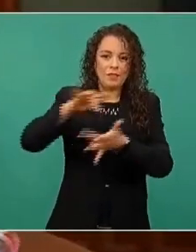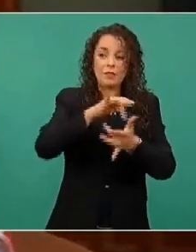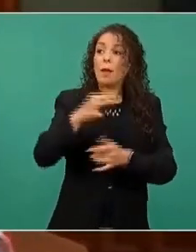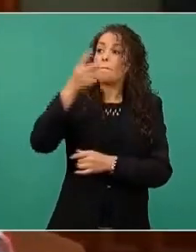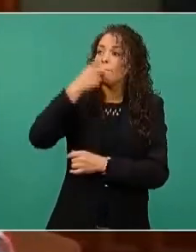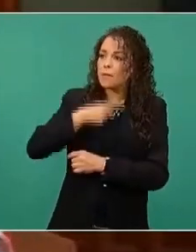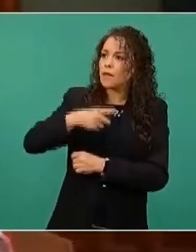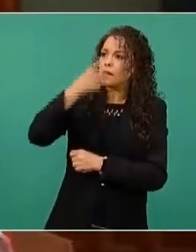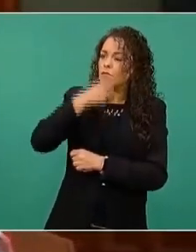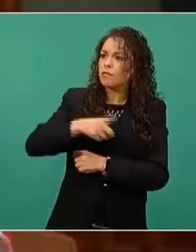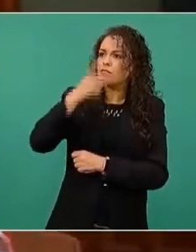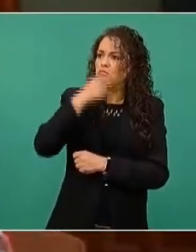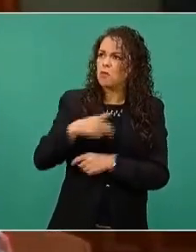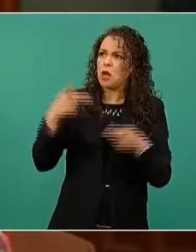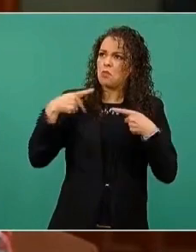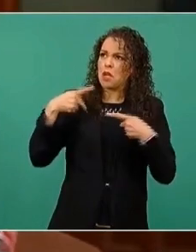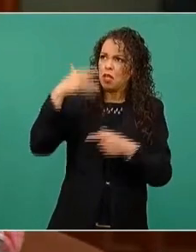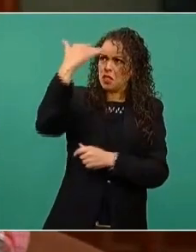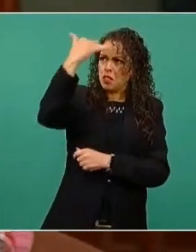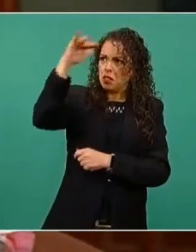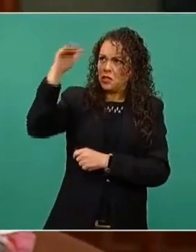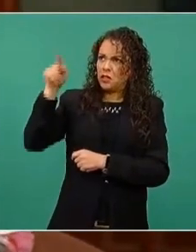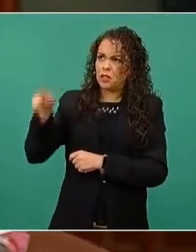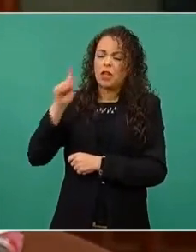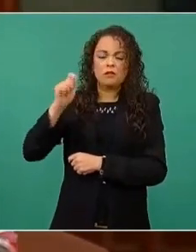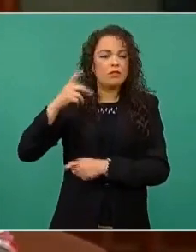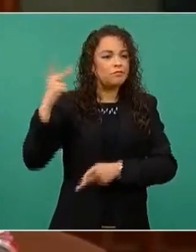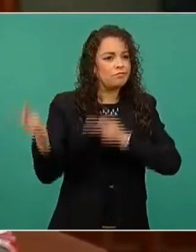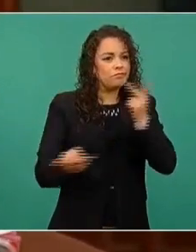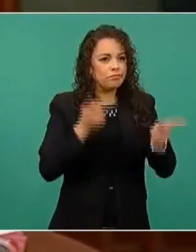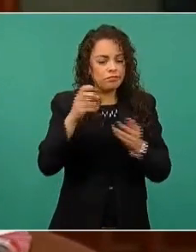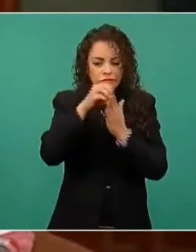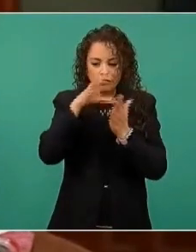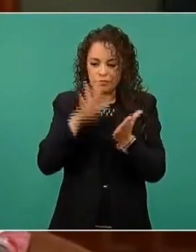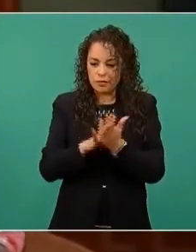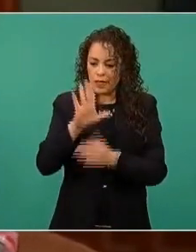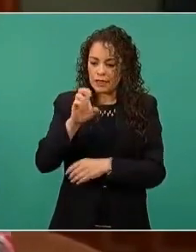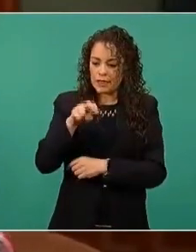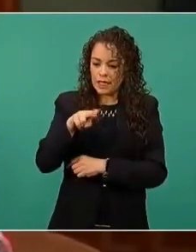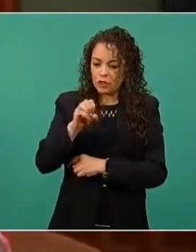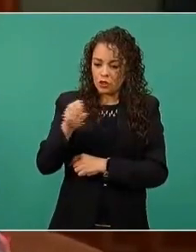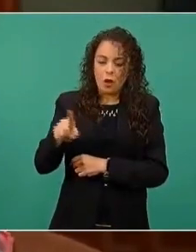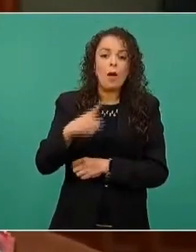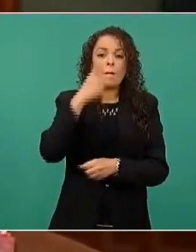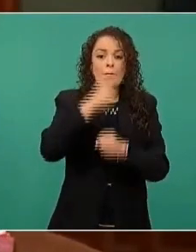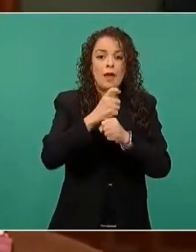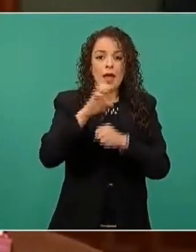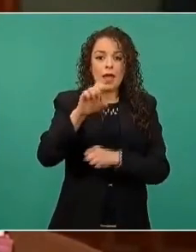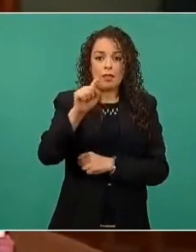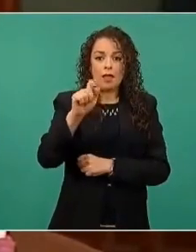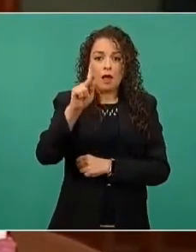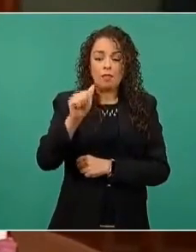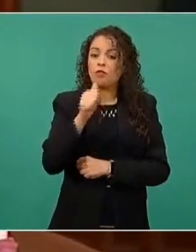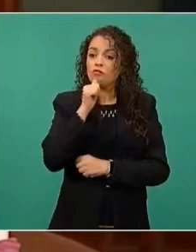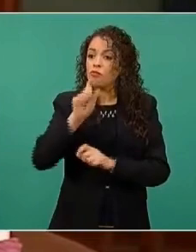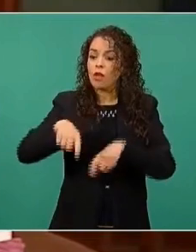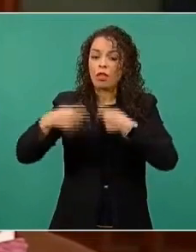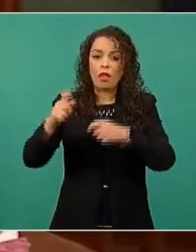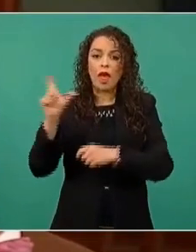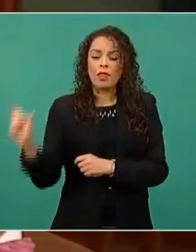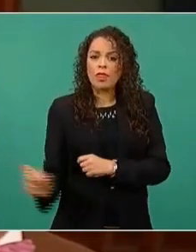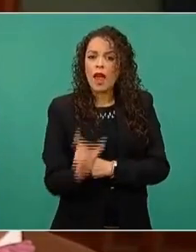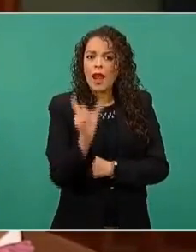o los adultos, más bien los adultos que hicieron este censo en julio y agosto, que sería la primera etapa, no han recibido tarjeta,